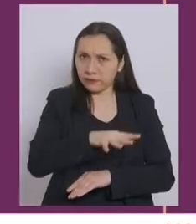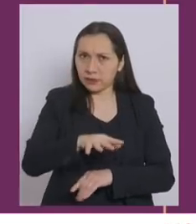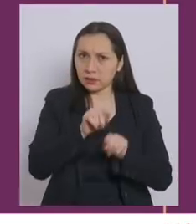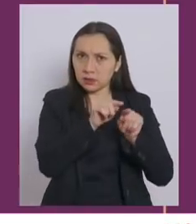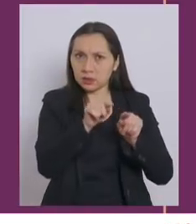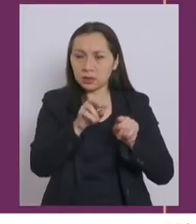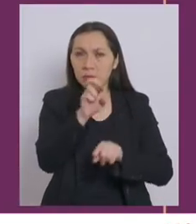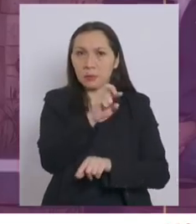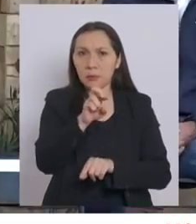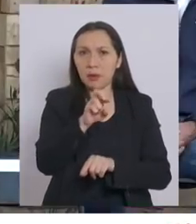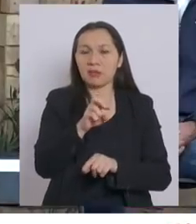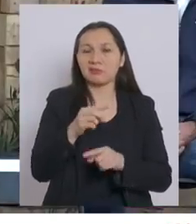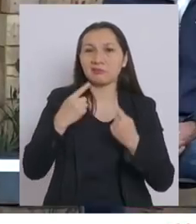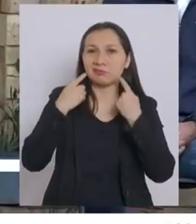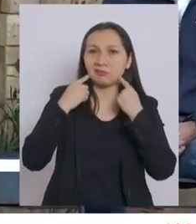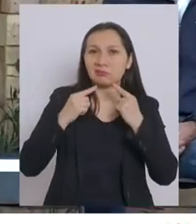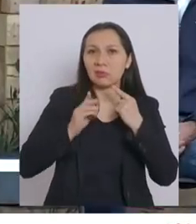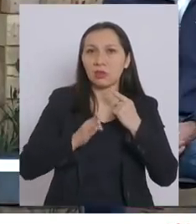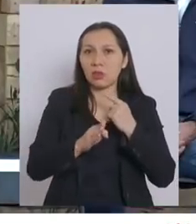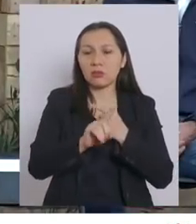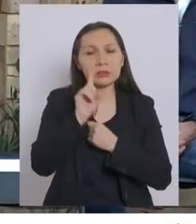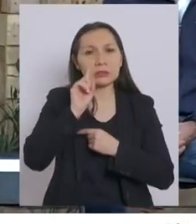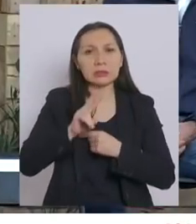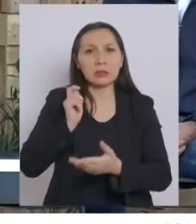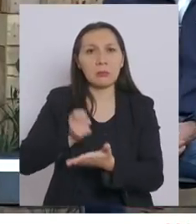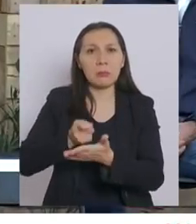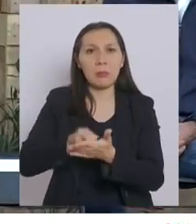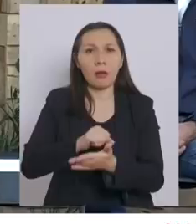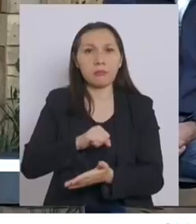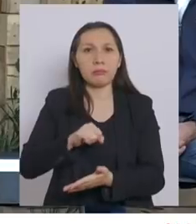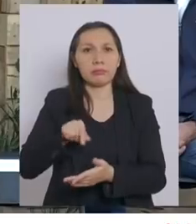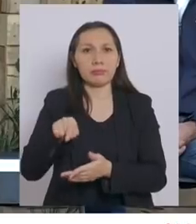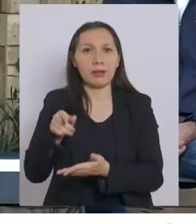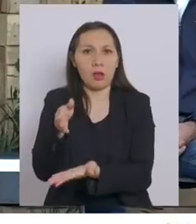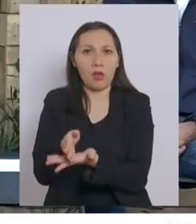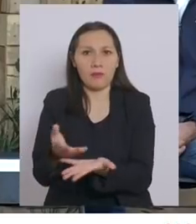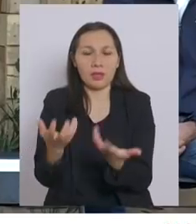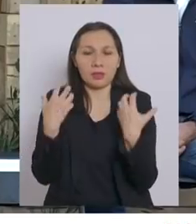vida a los padres que quieran seguir evadiendo estas obligaciones.